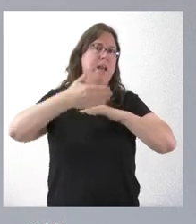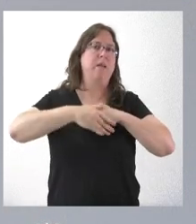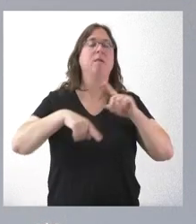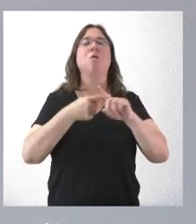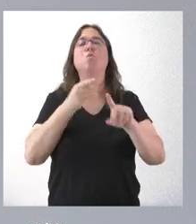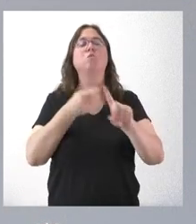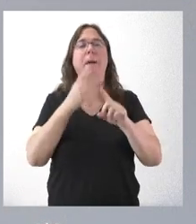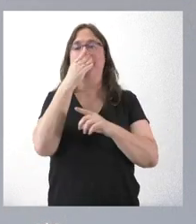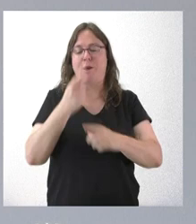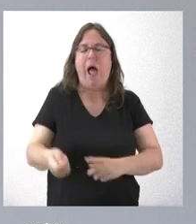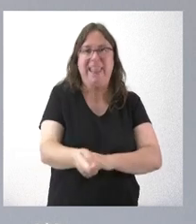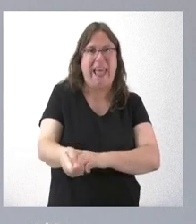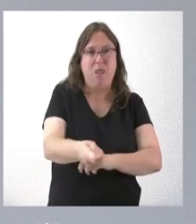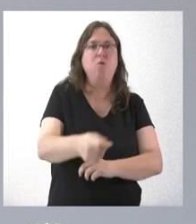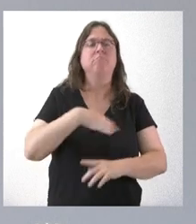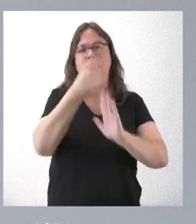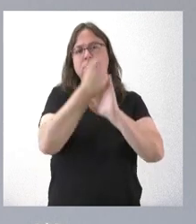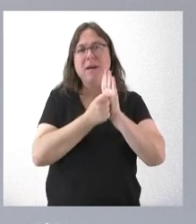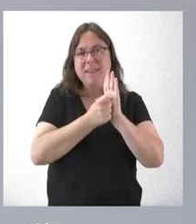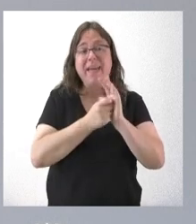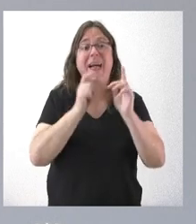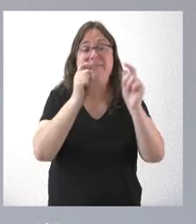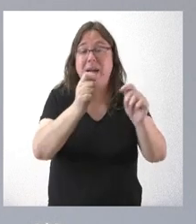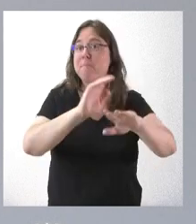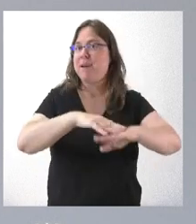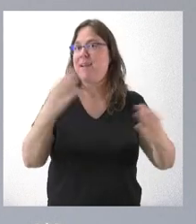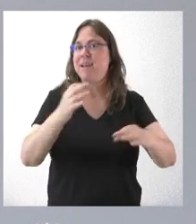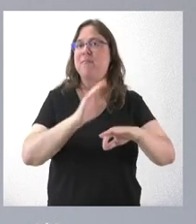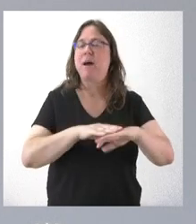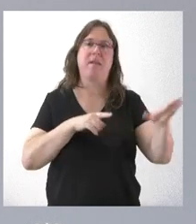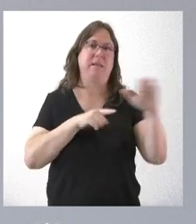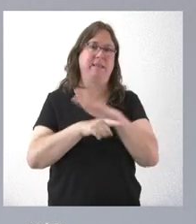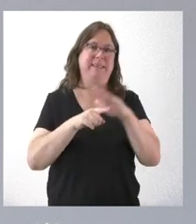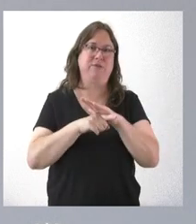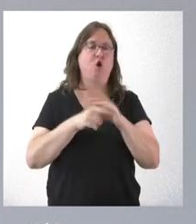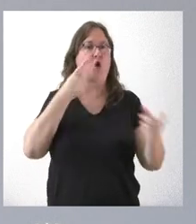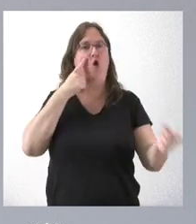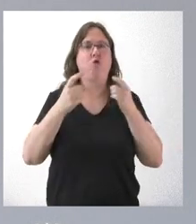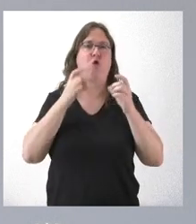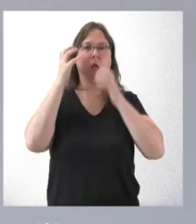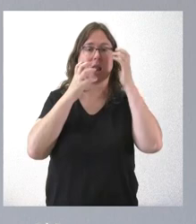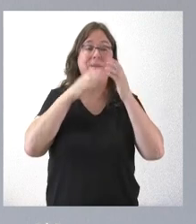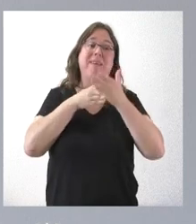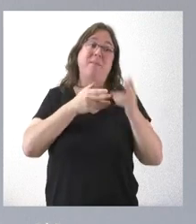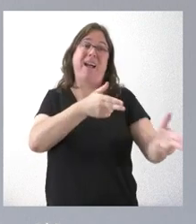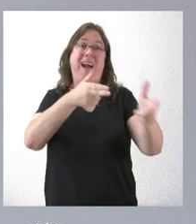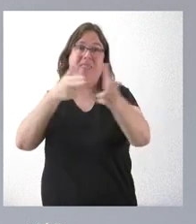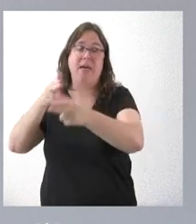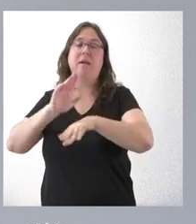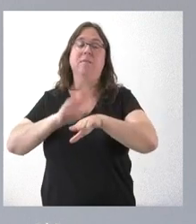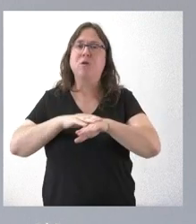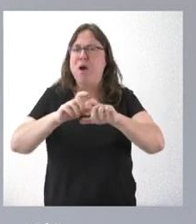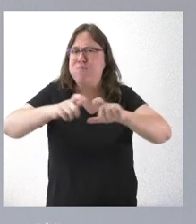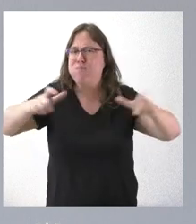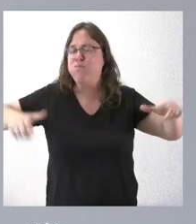perros atados, es decir, una serie de medidas que pretenden incrementar la gestión cinegética a través de la caza para bajar esa población